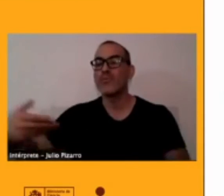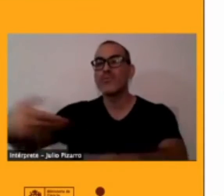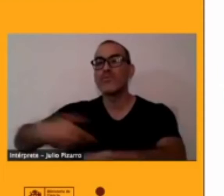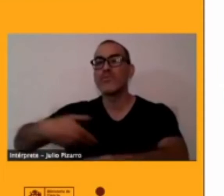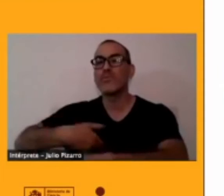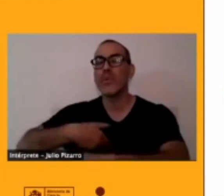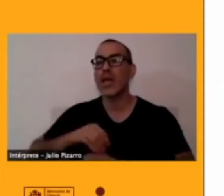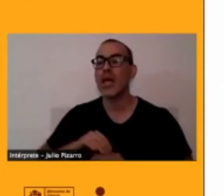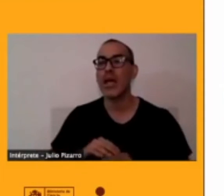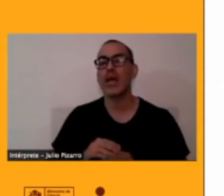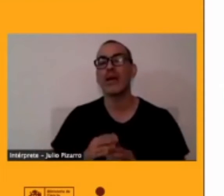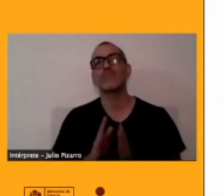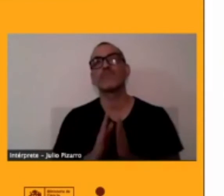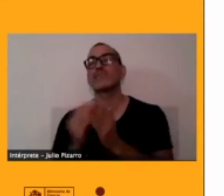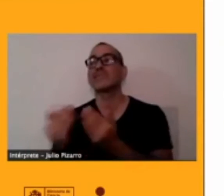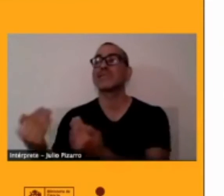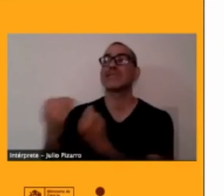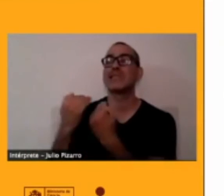para